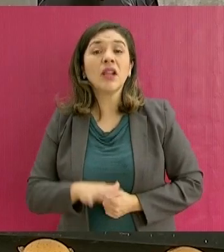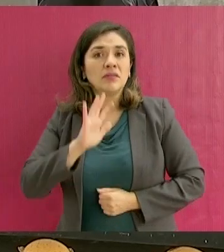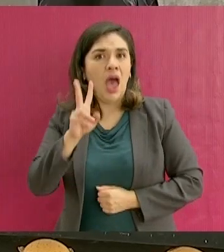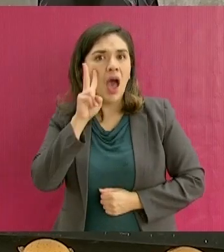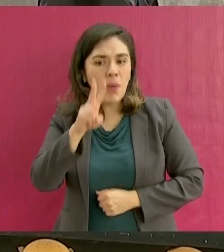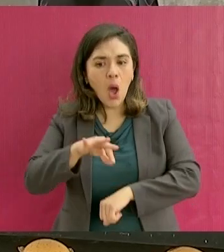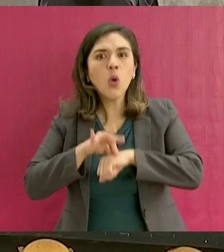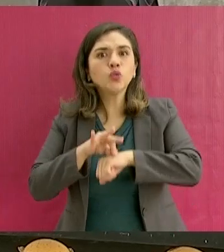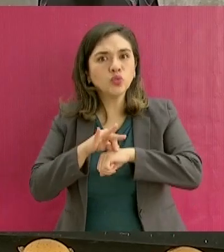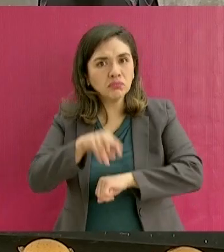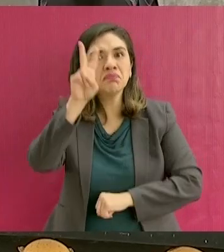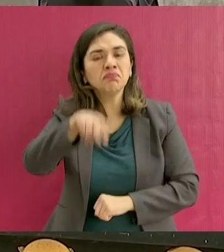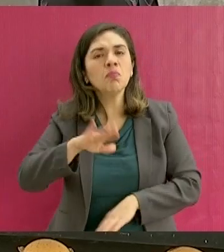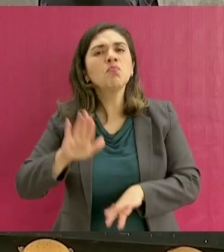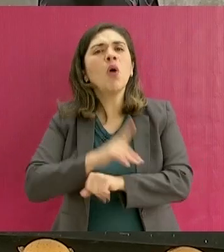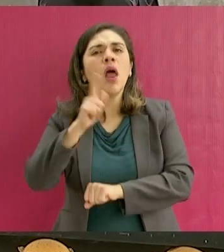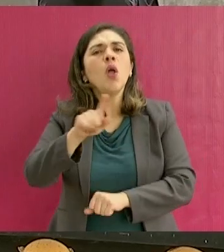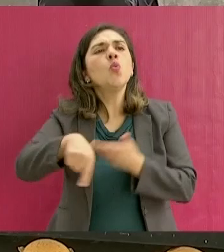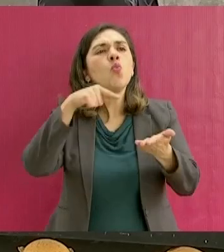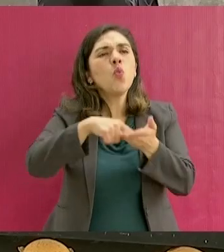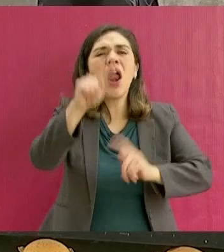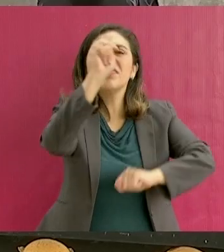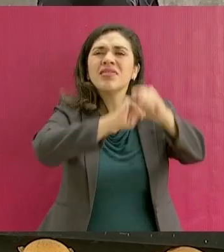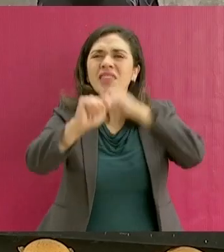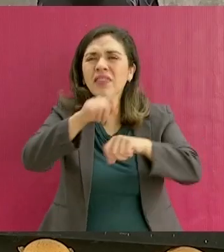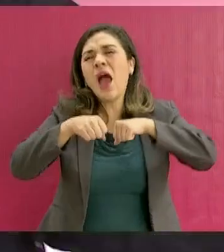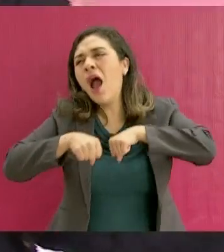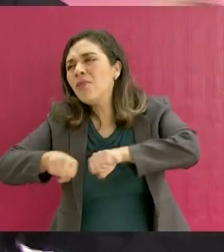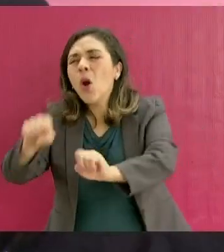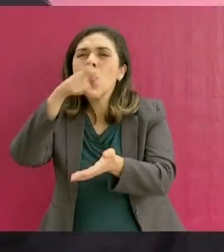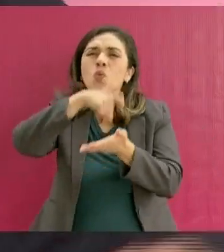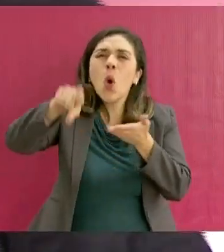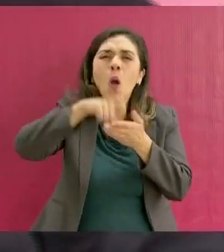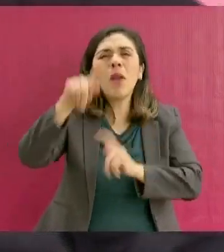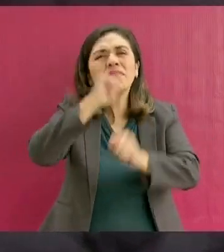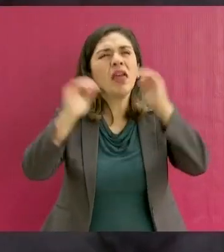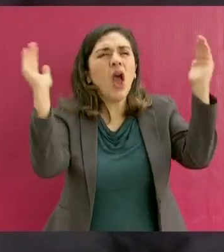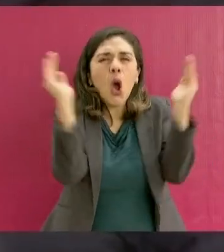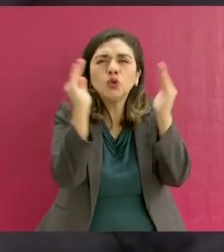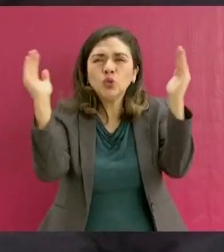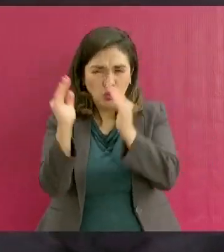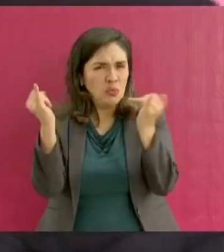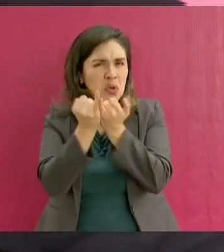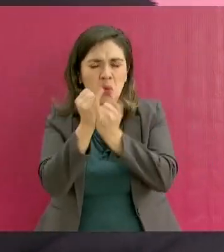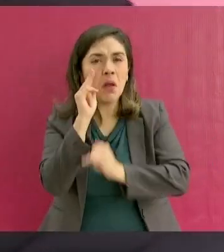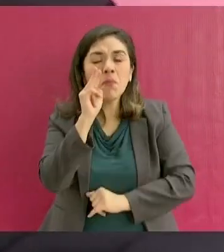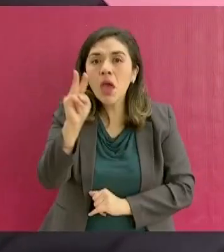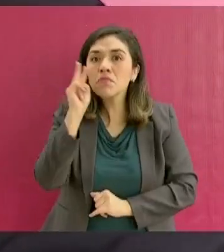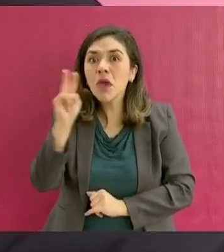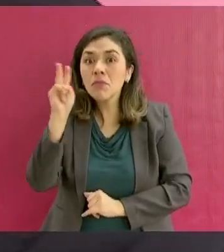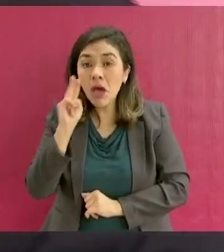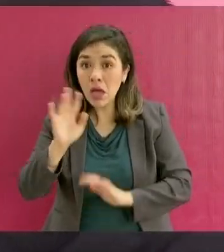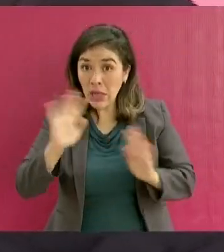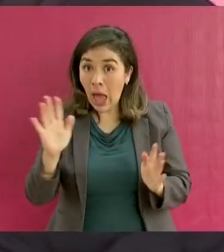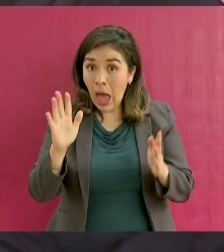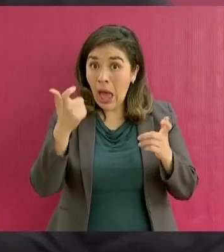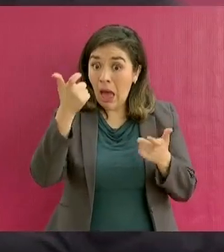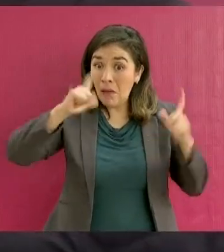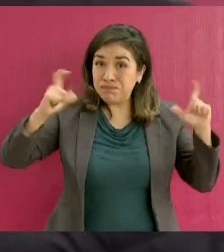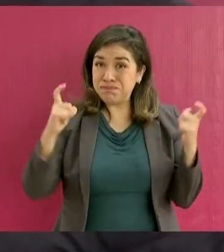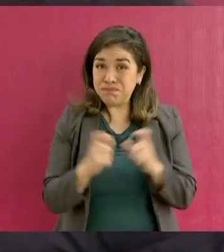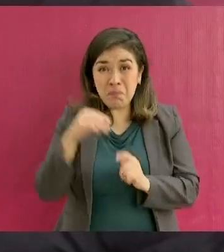porque en los centros comerciales, en las pequeñas tiendas no se ha caído